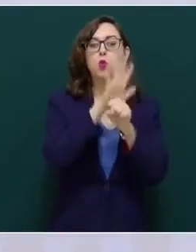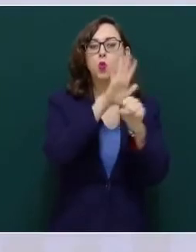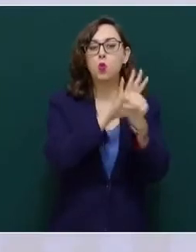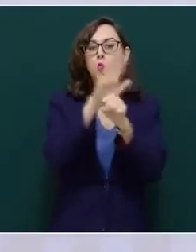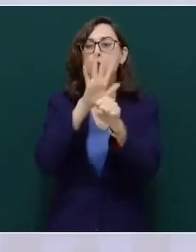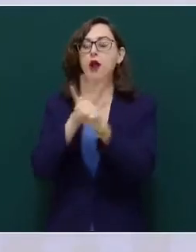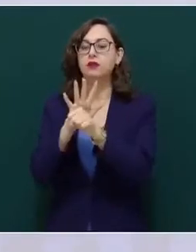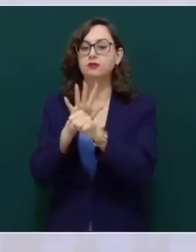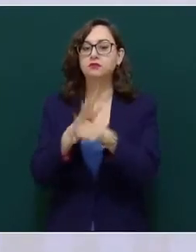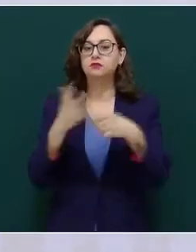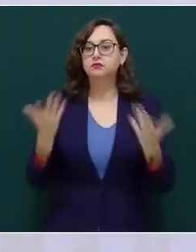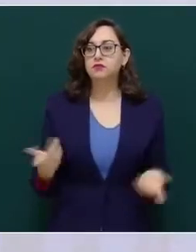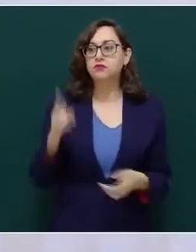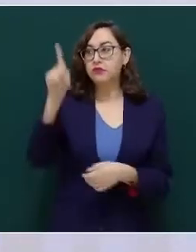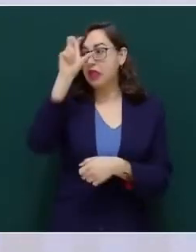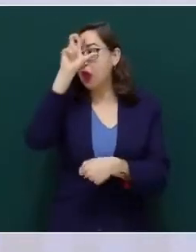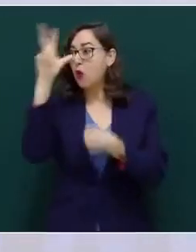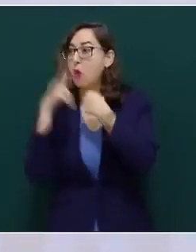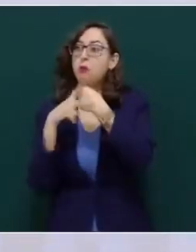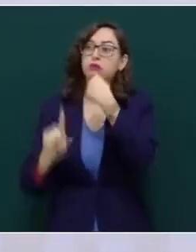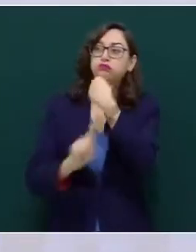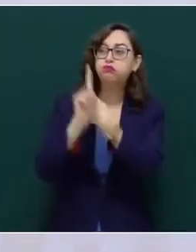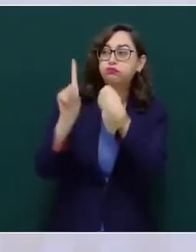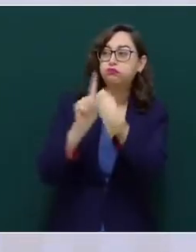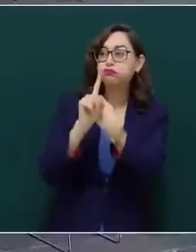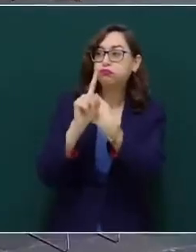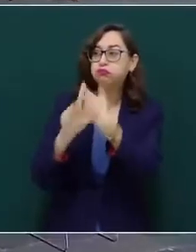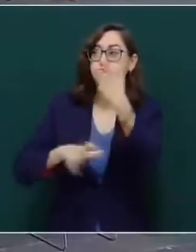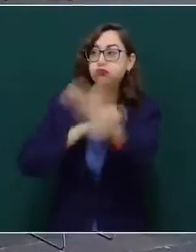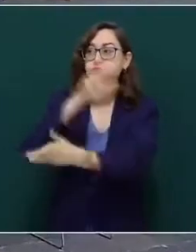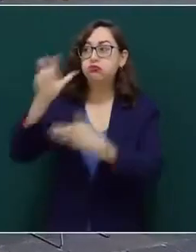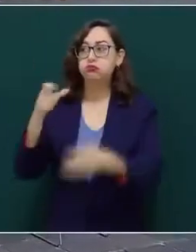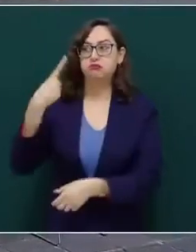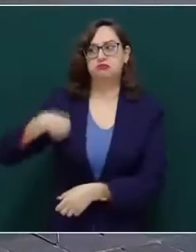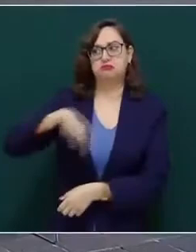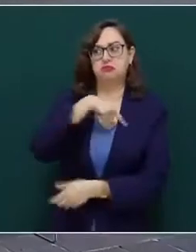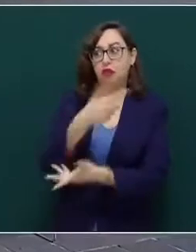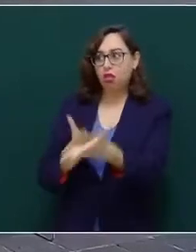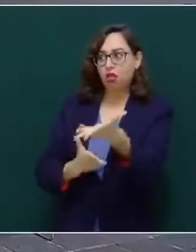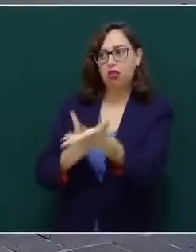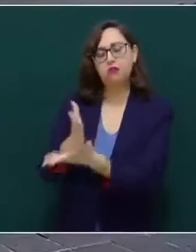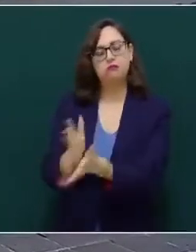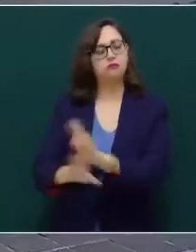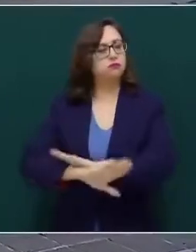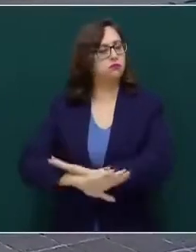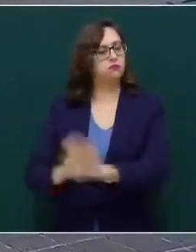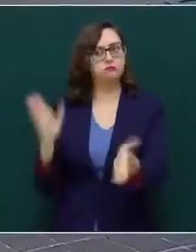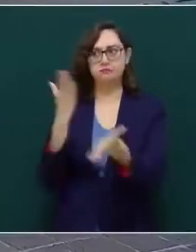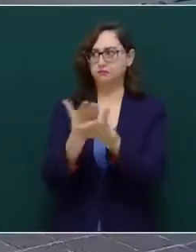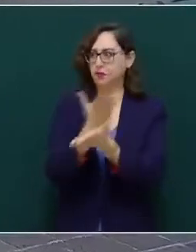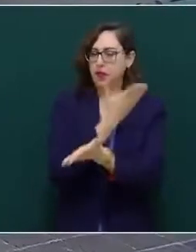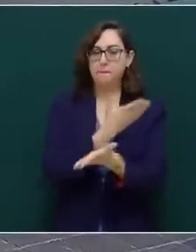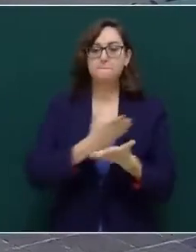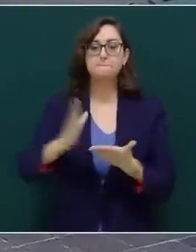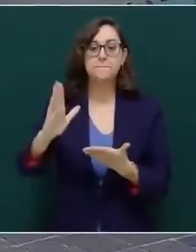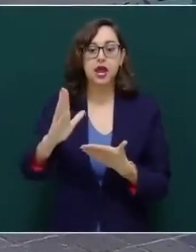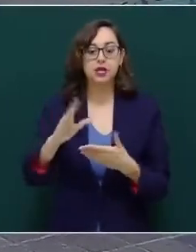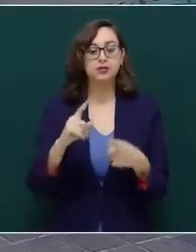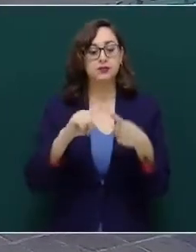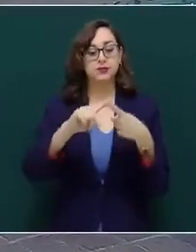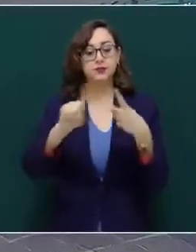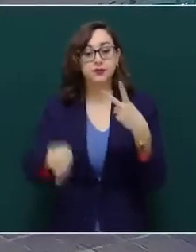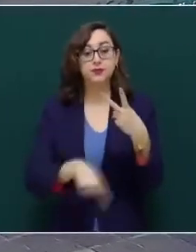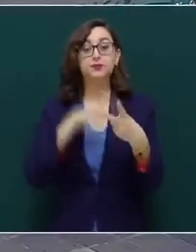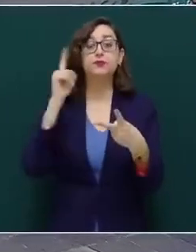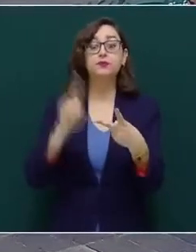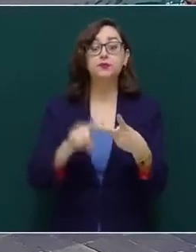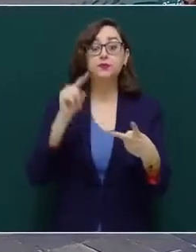embrollos de Europa. La segunda, nunca permitir que Europa se